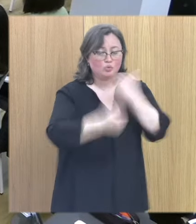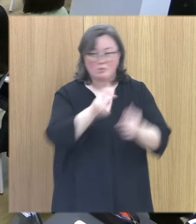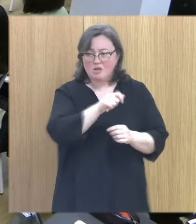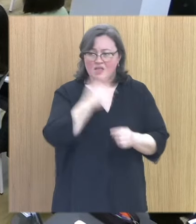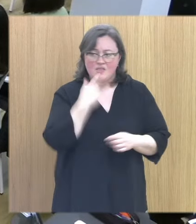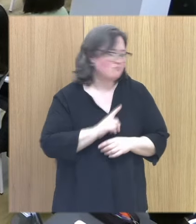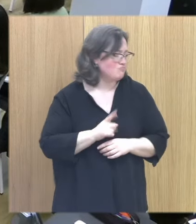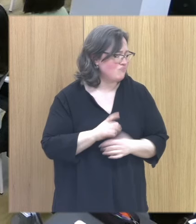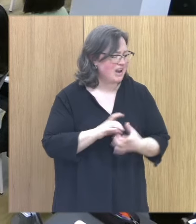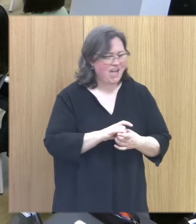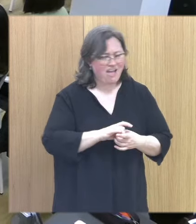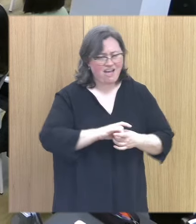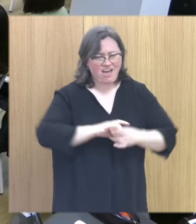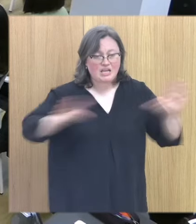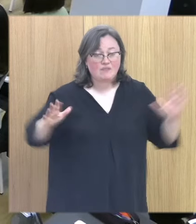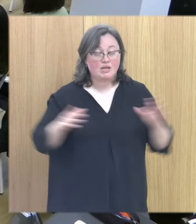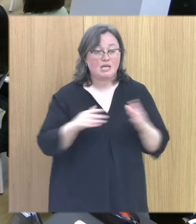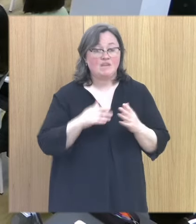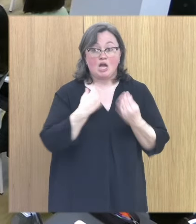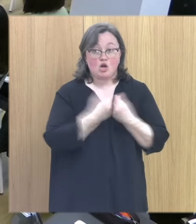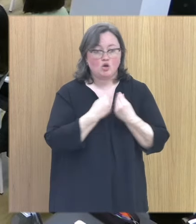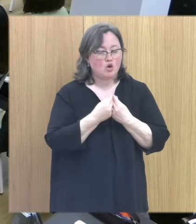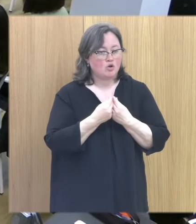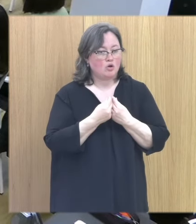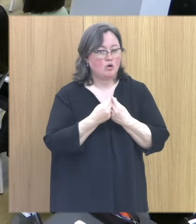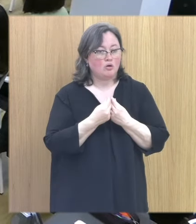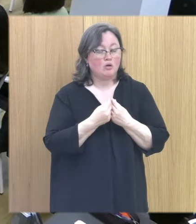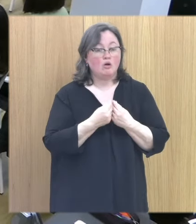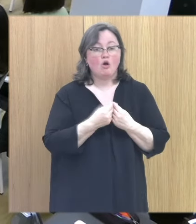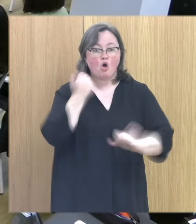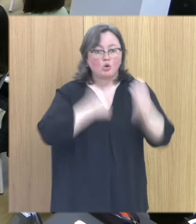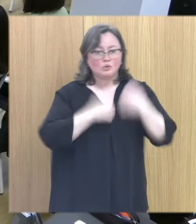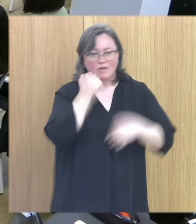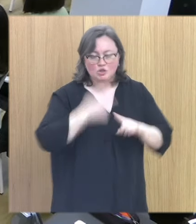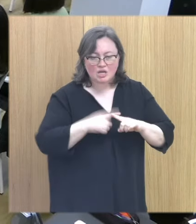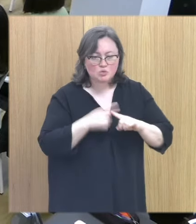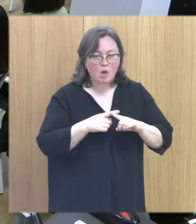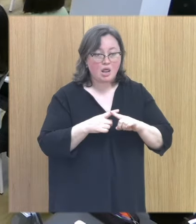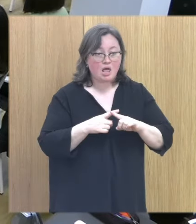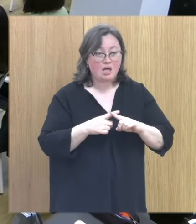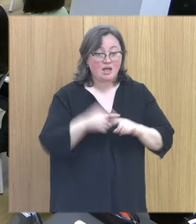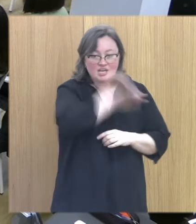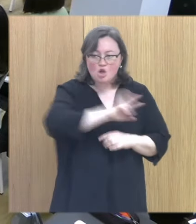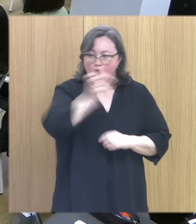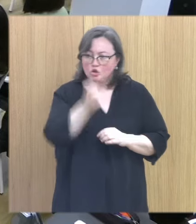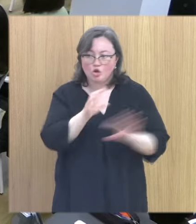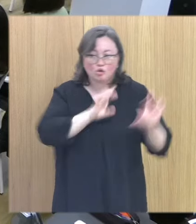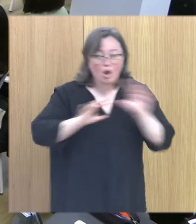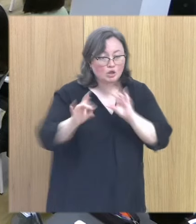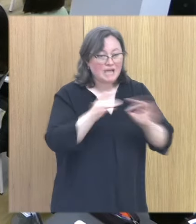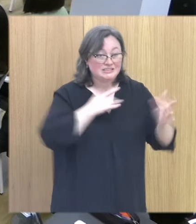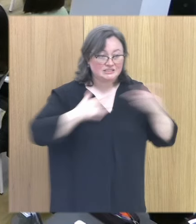gente no tiene nada que ver ni está relacionado en absoluto las conductas de abuso sexual hacia otros niños y niñas que son